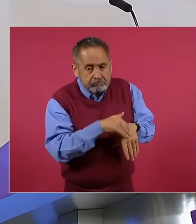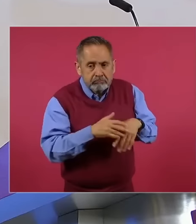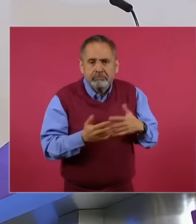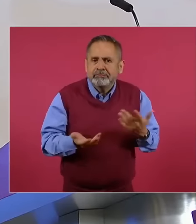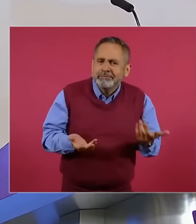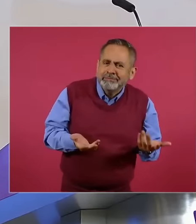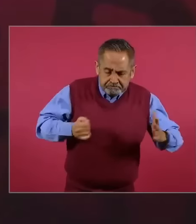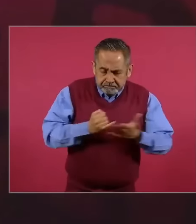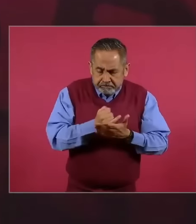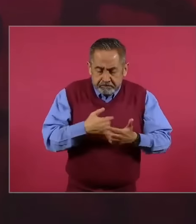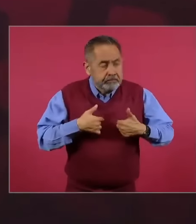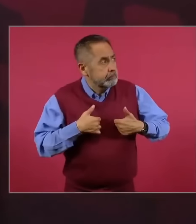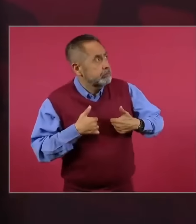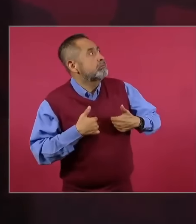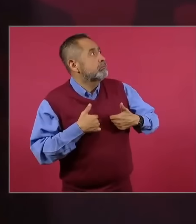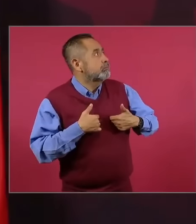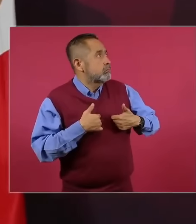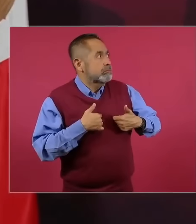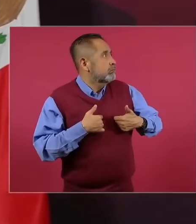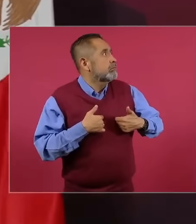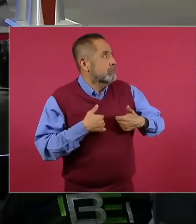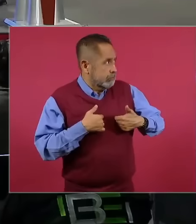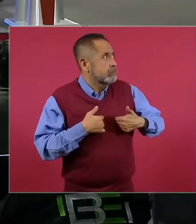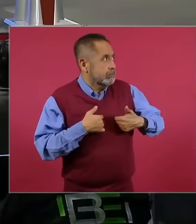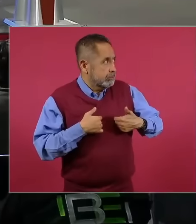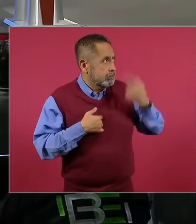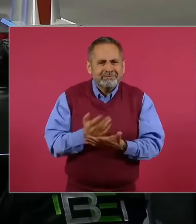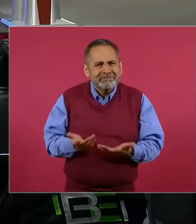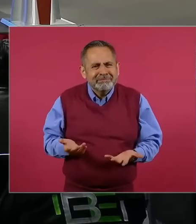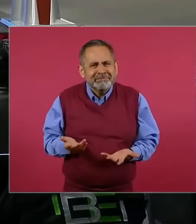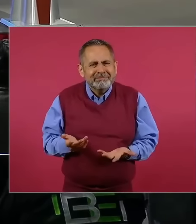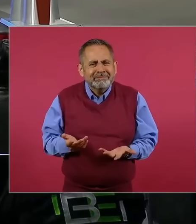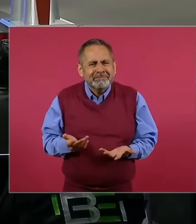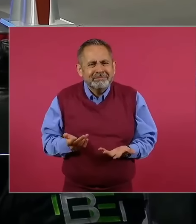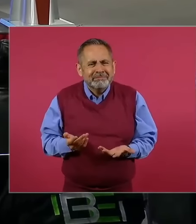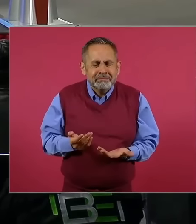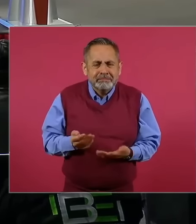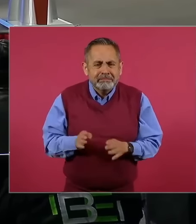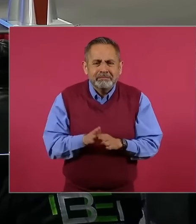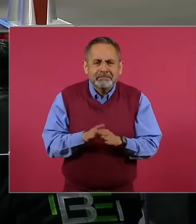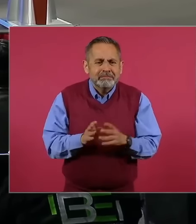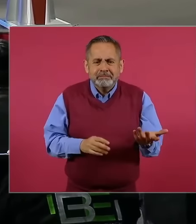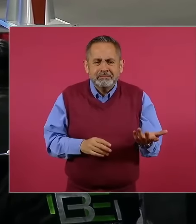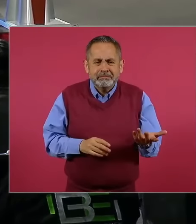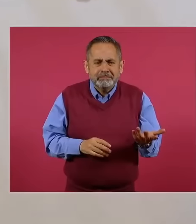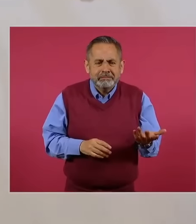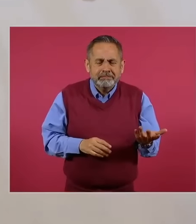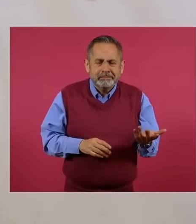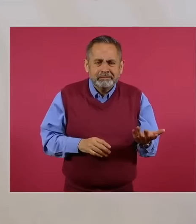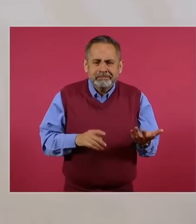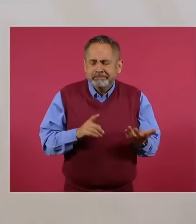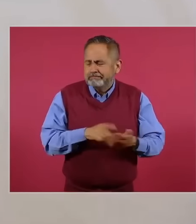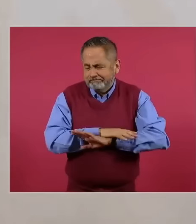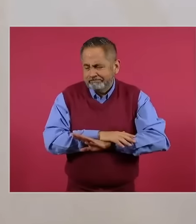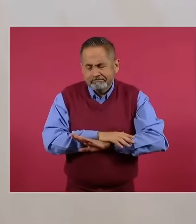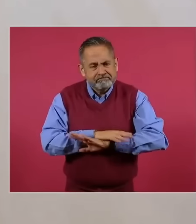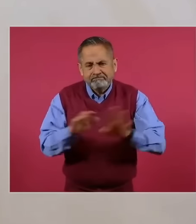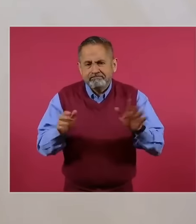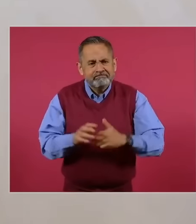a partir de lo que les ordenan. algo completamente